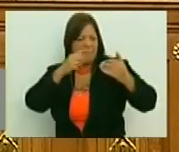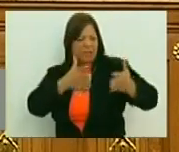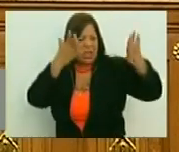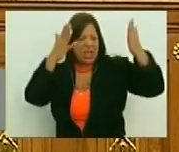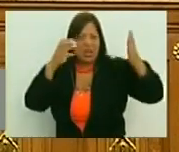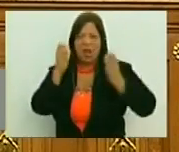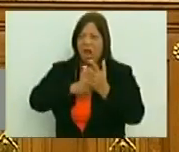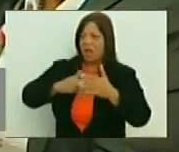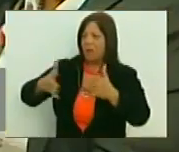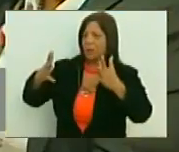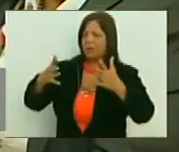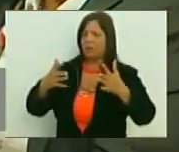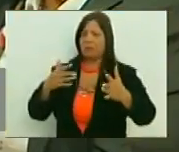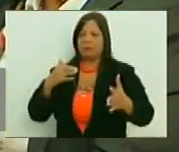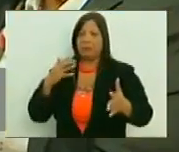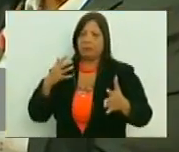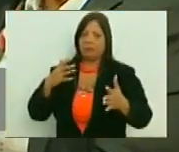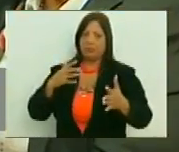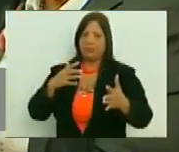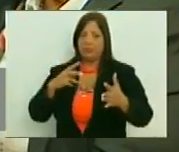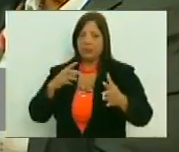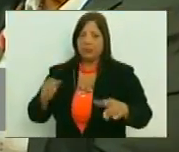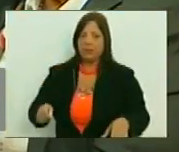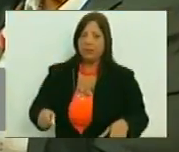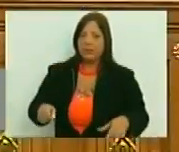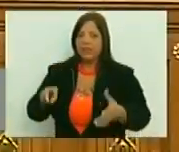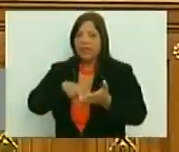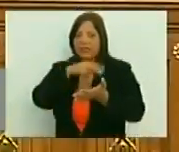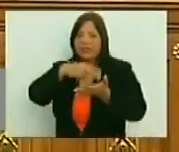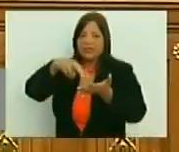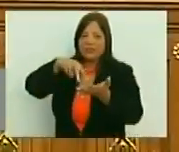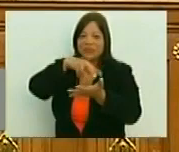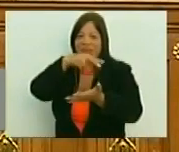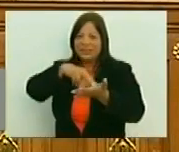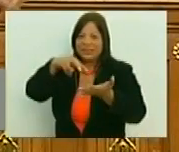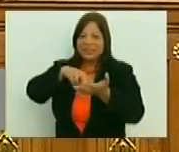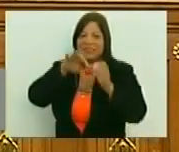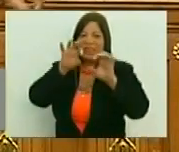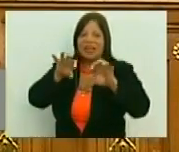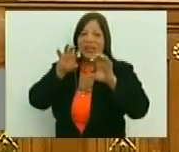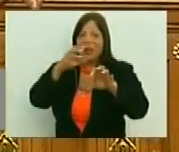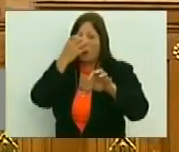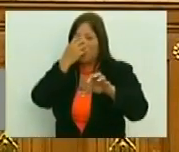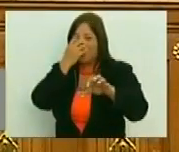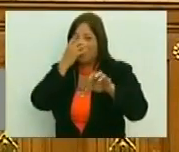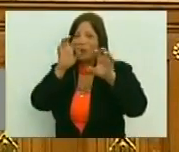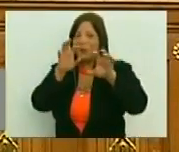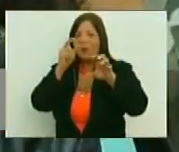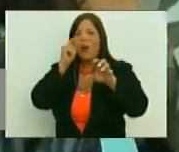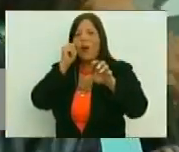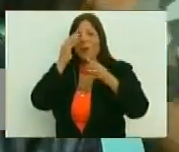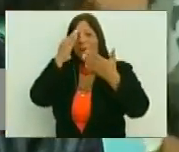bailaba salsa, medio salteado, saltadito así, porque creía que era joropo, armando de alcohol, ¿te acuerdas?